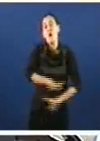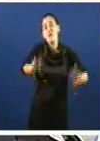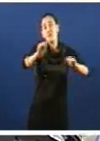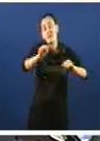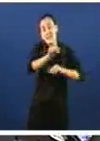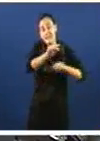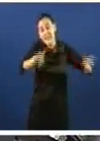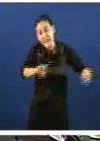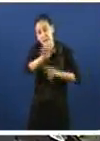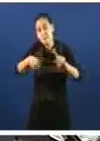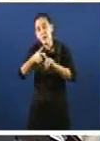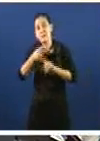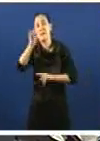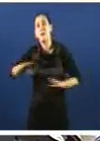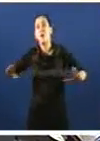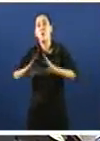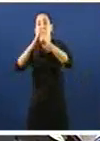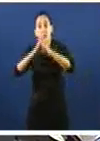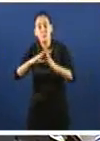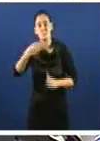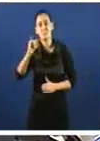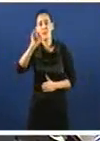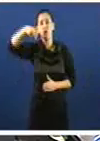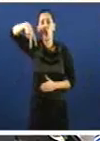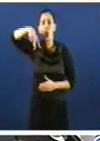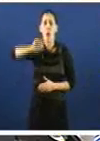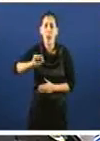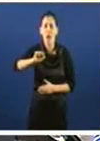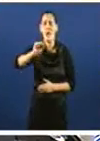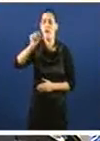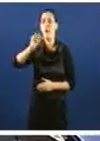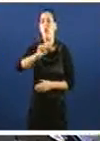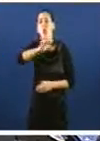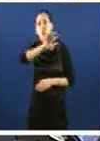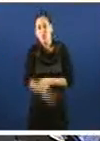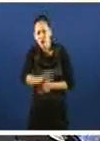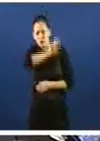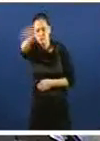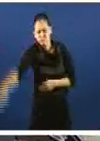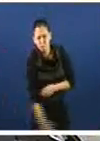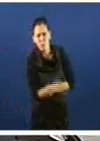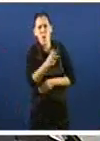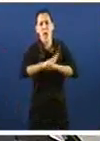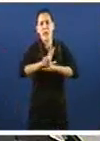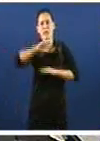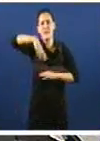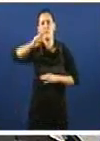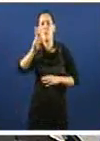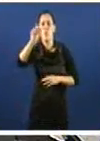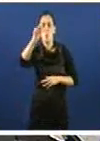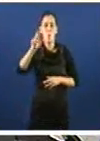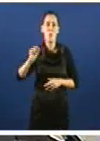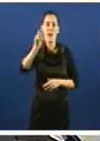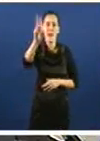alcalde do PP en Opino, Baiona, o alcalde da desfeita urbanística de Barreiros, o seu alcalde de Muras, o escándalo reganosa,